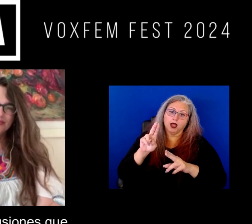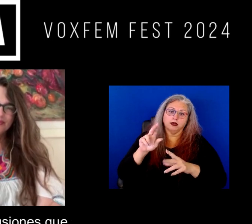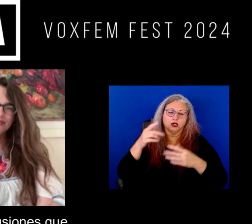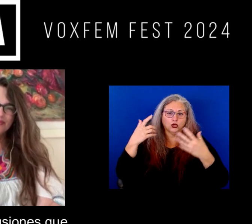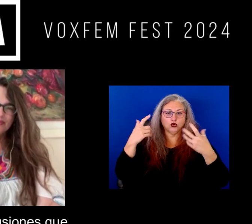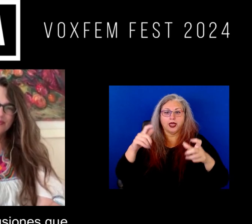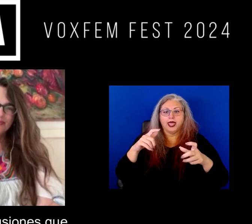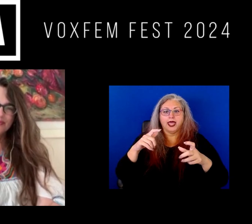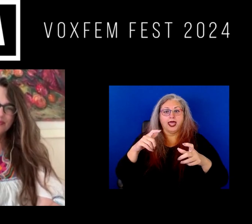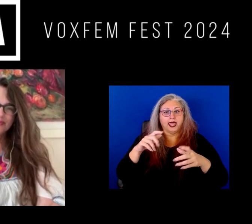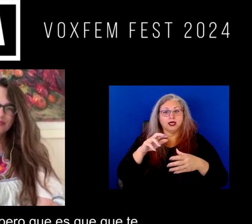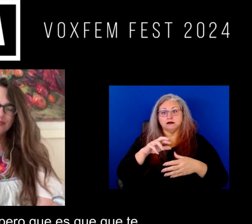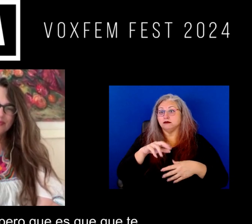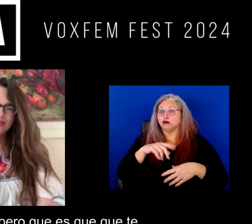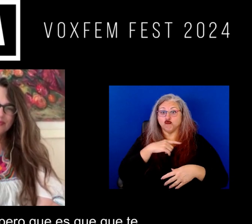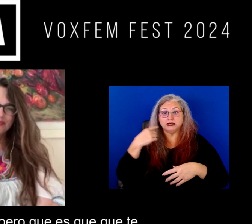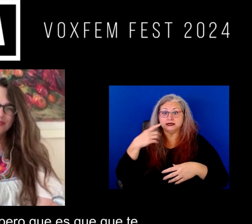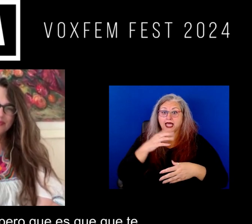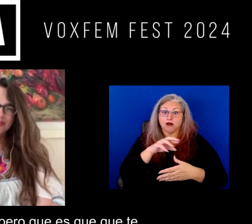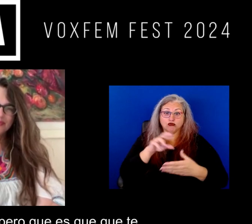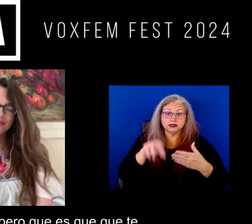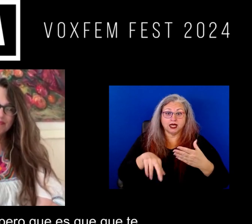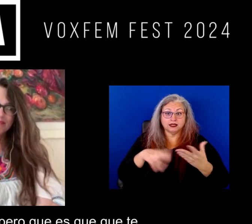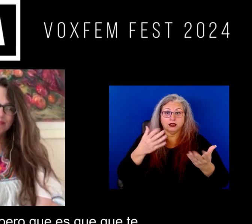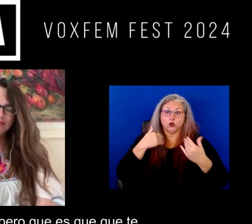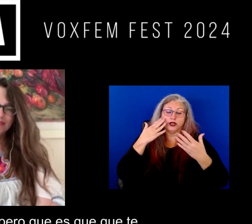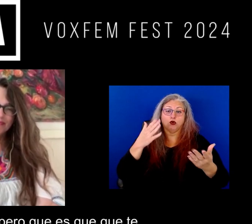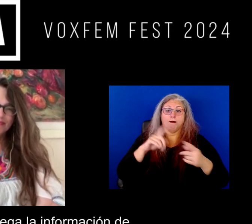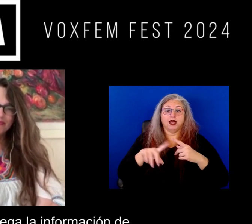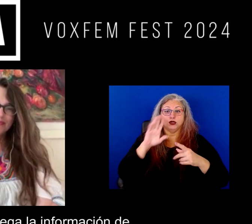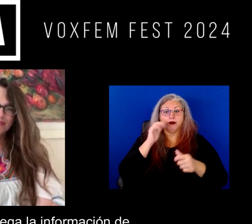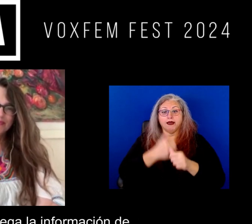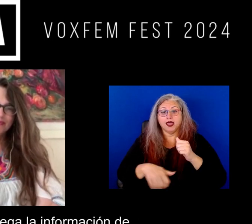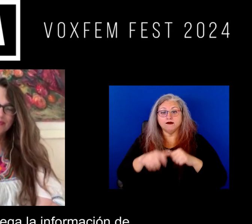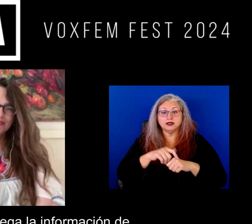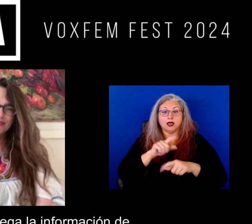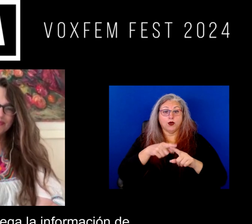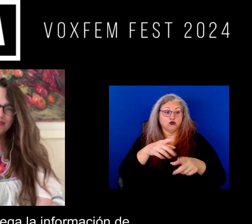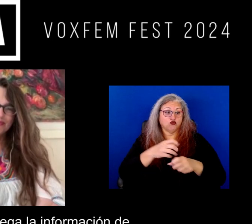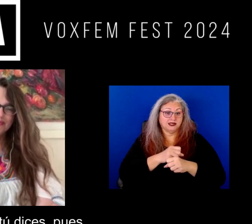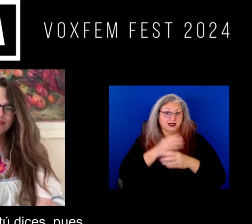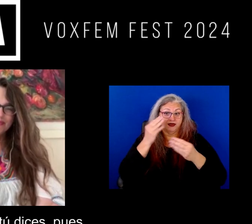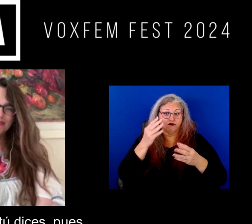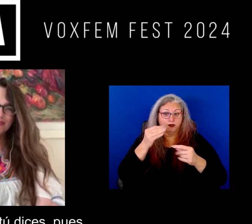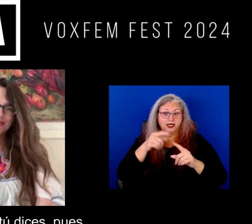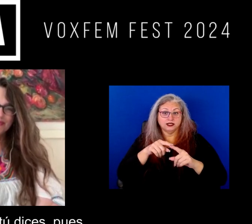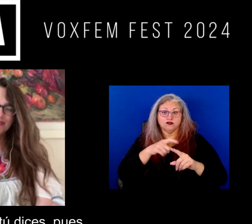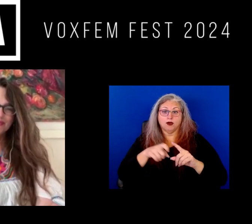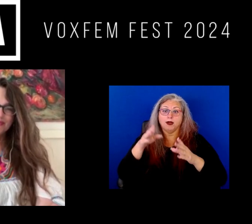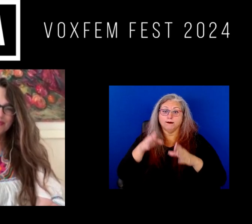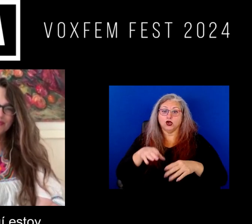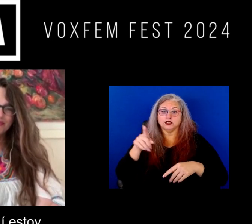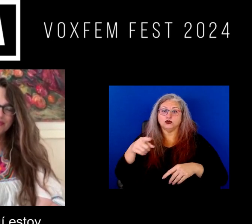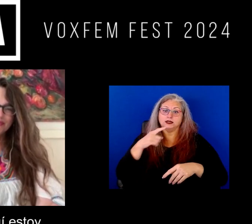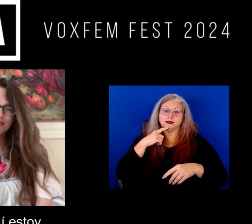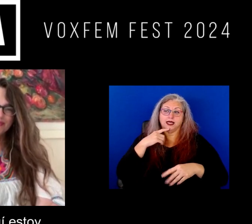grande que tiene repercusiones que que no sabremos pero que que te cada vez que te llega la información de alguien tú